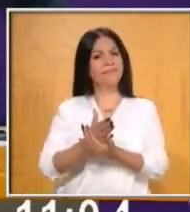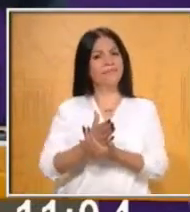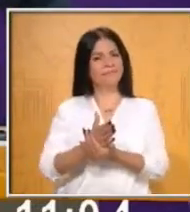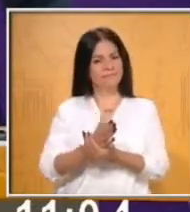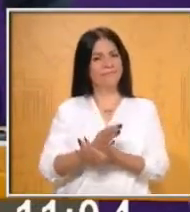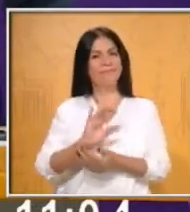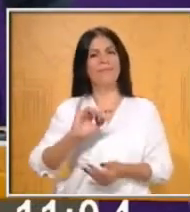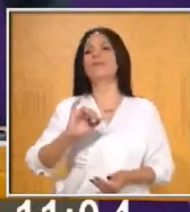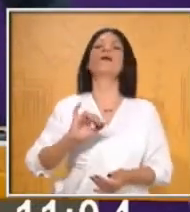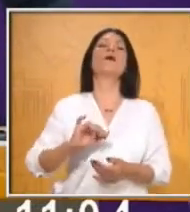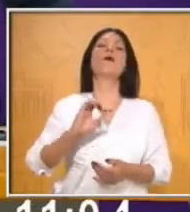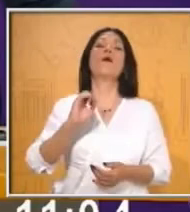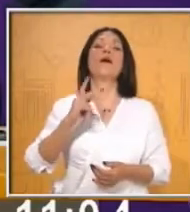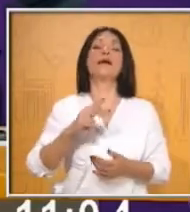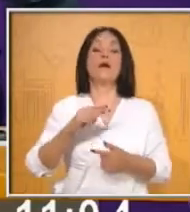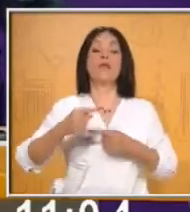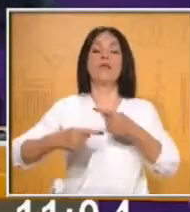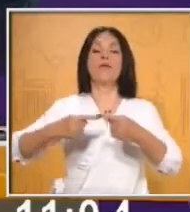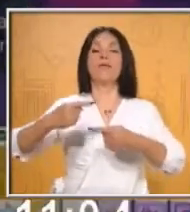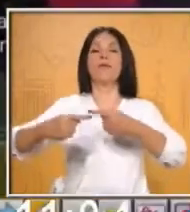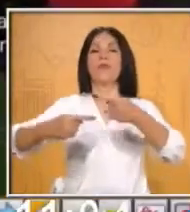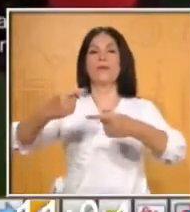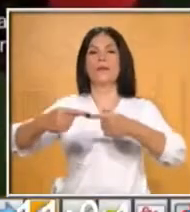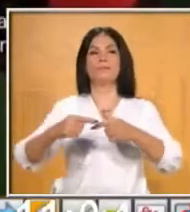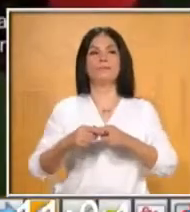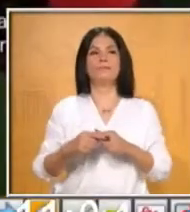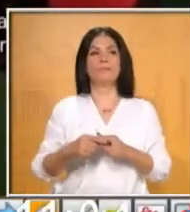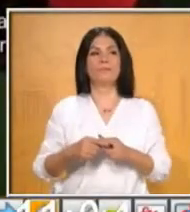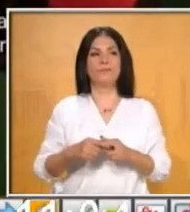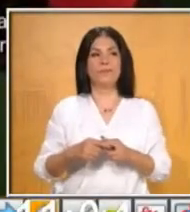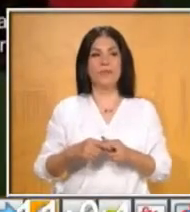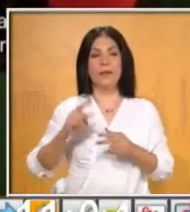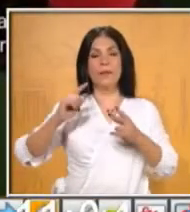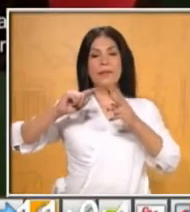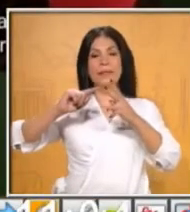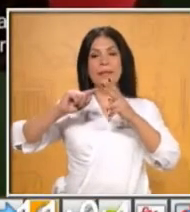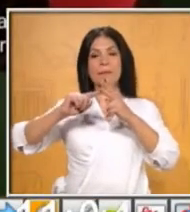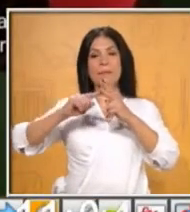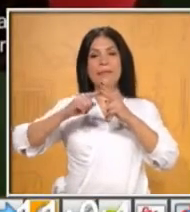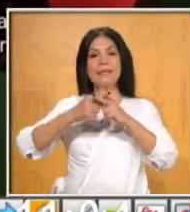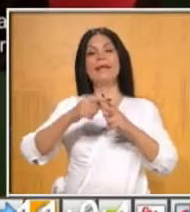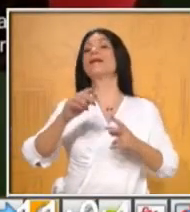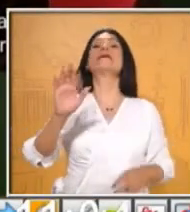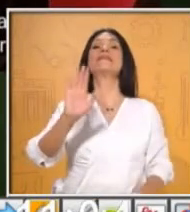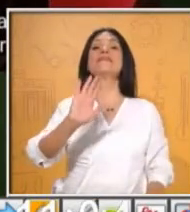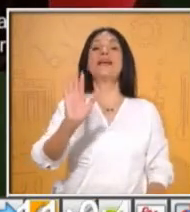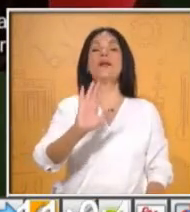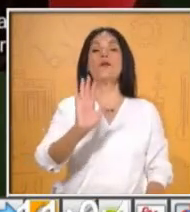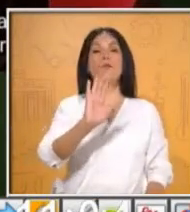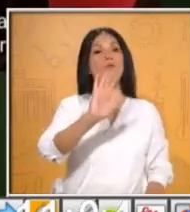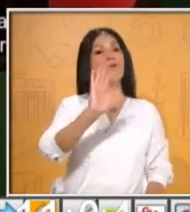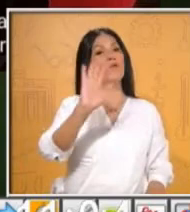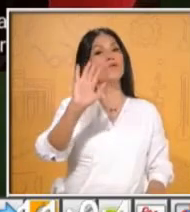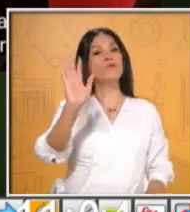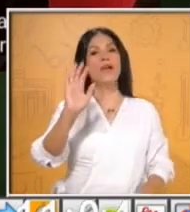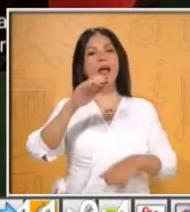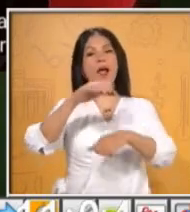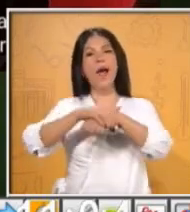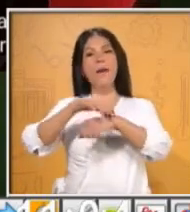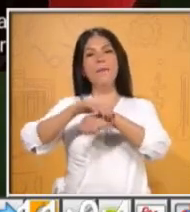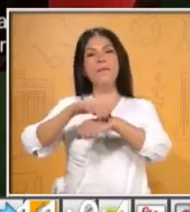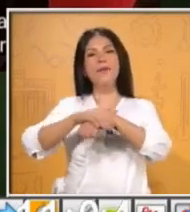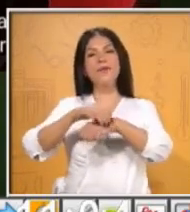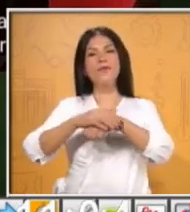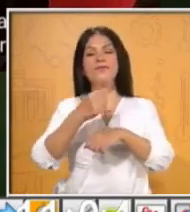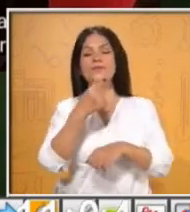de hoy. Si el maestro me hace favor. a iniciar dando algunos saludos primero a todos los amiguitos que nos comparten las